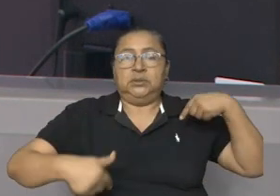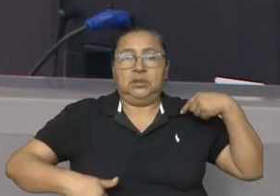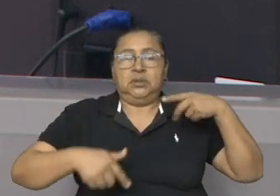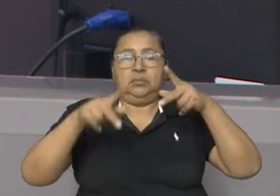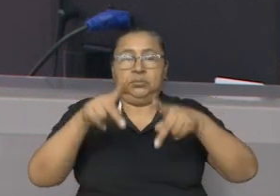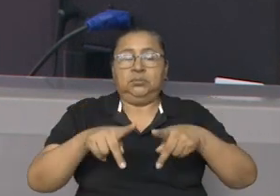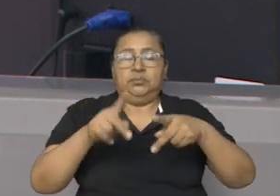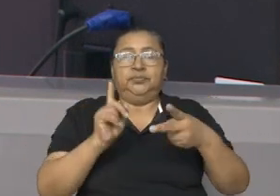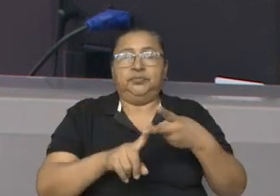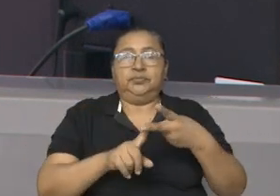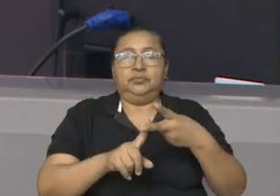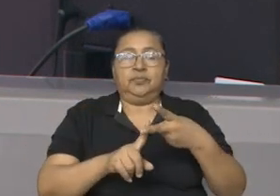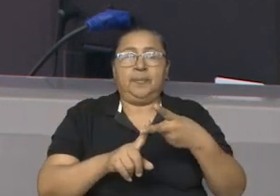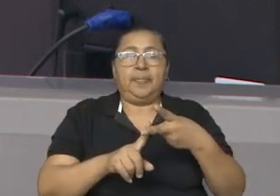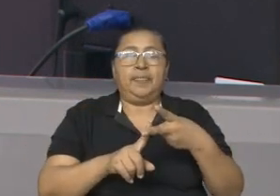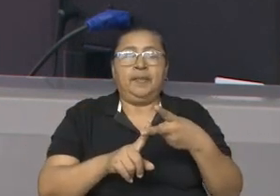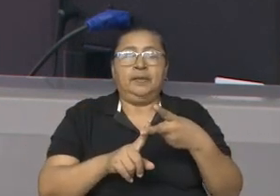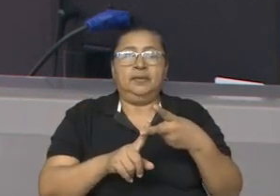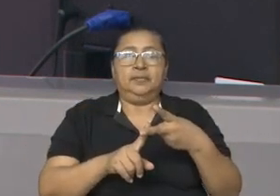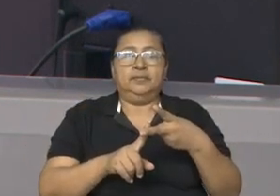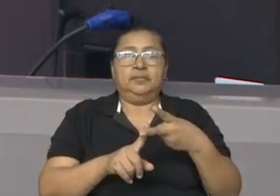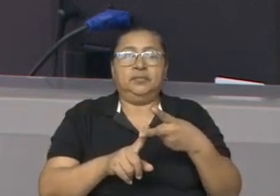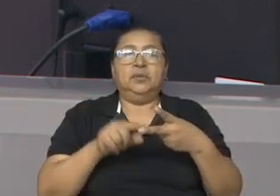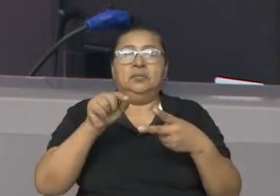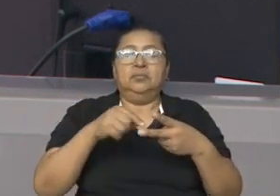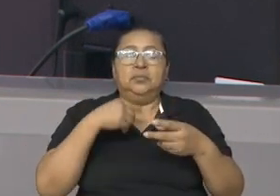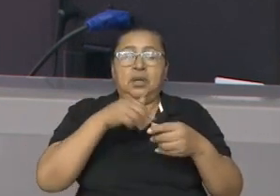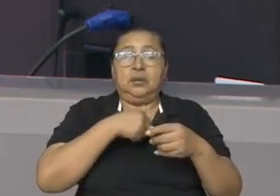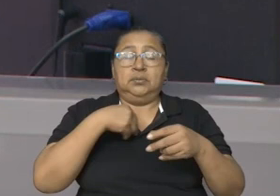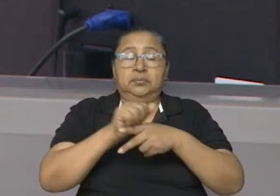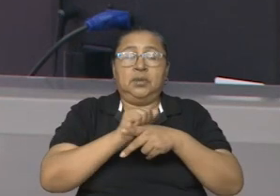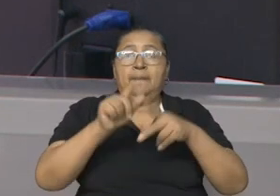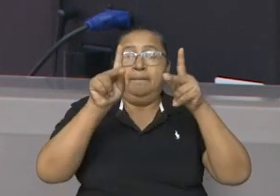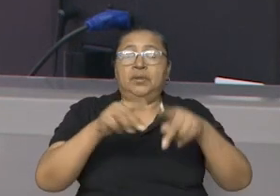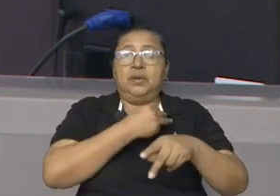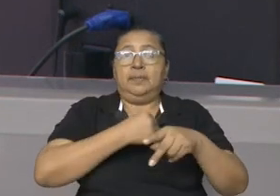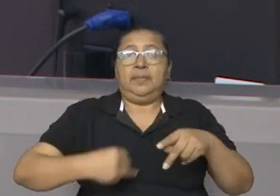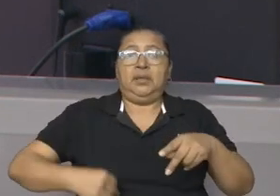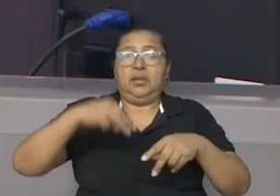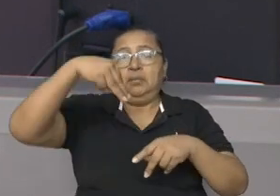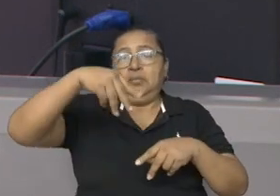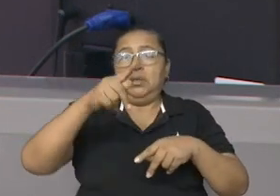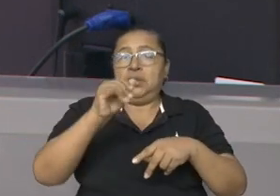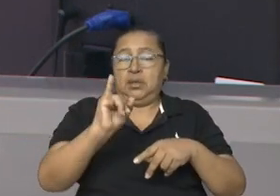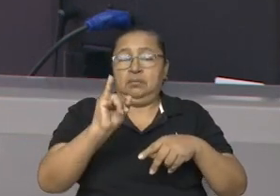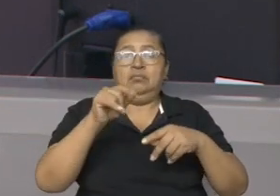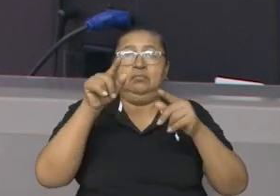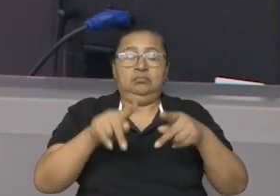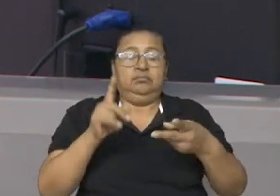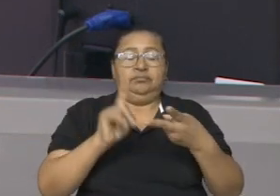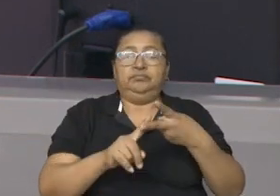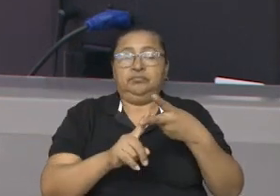autoridad del Gran Canal Interoceánico de Nicaragua, la que será ejercida por el ministro de Transporte e Infraestructura.